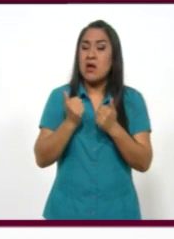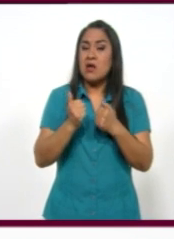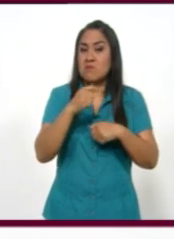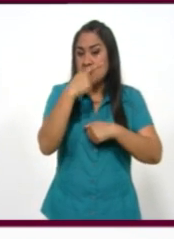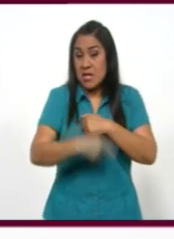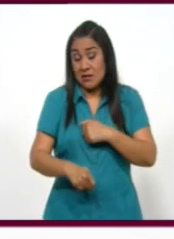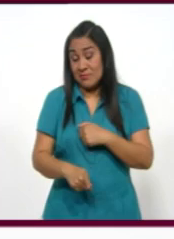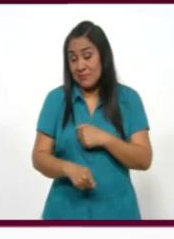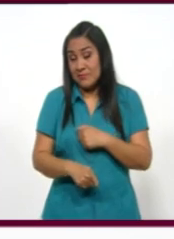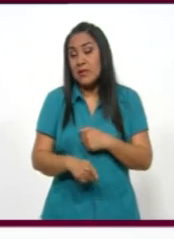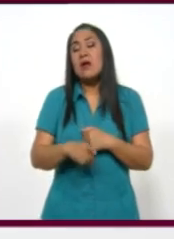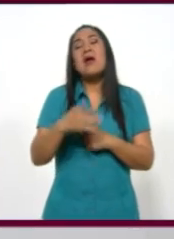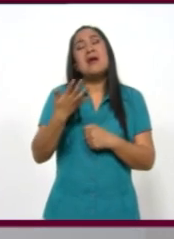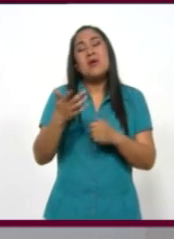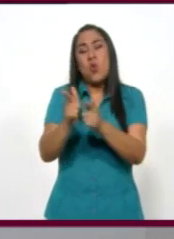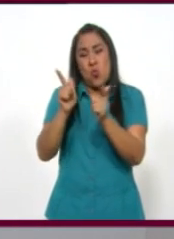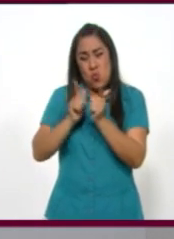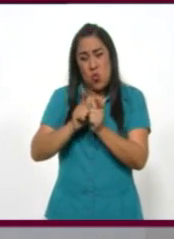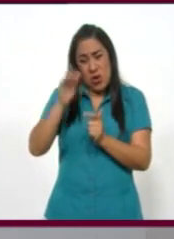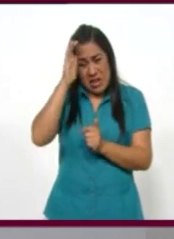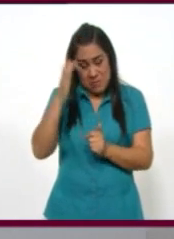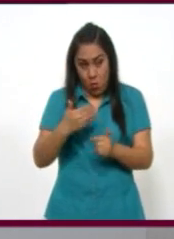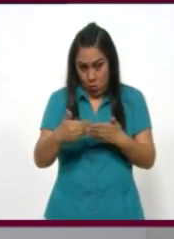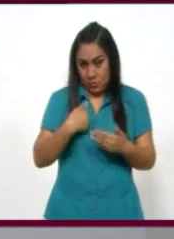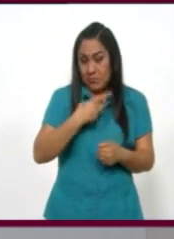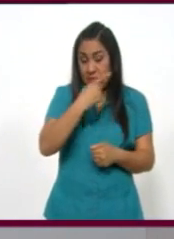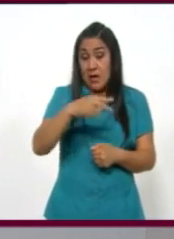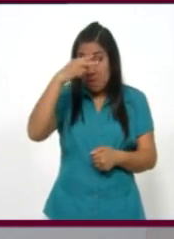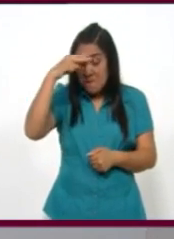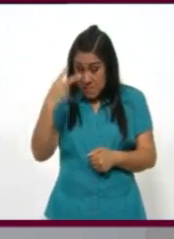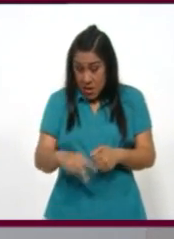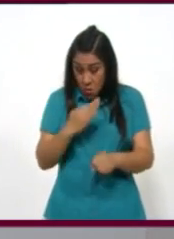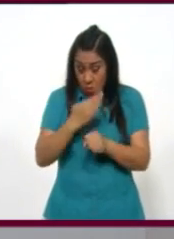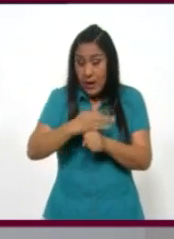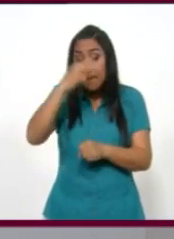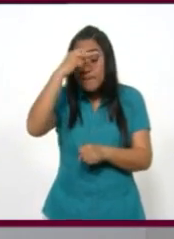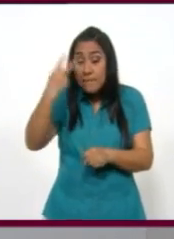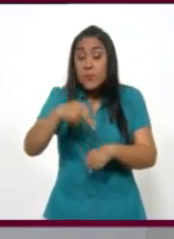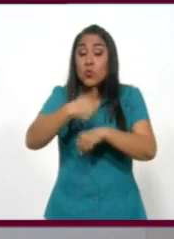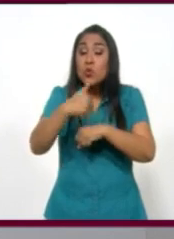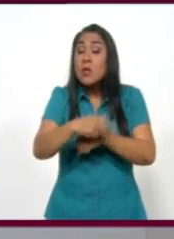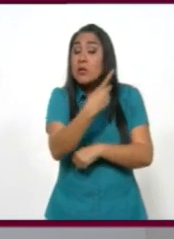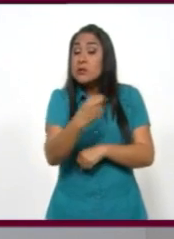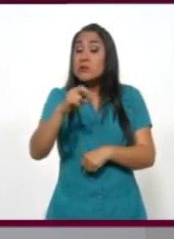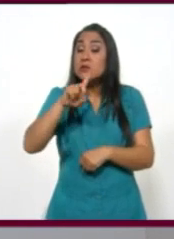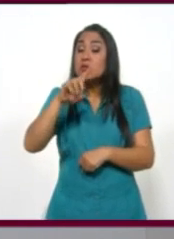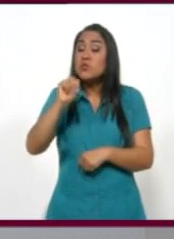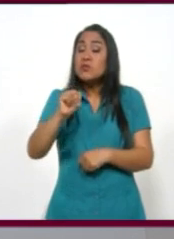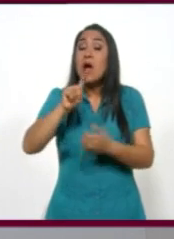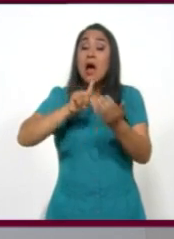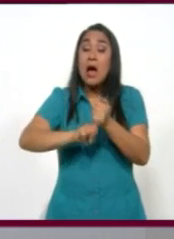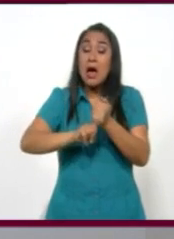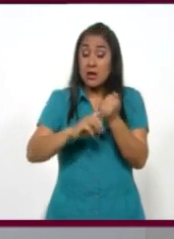Sin duda. En cuanto al crimen organizado, Adriana, te doy este dato. México ocupa el número 139 de los